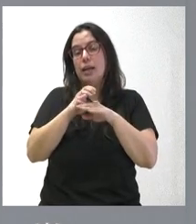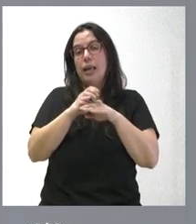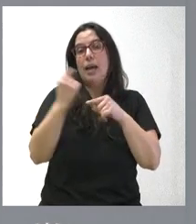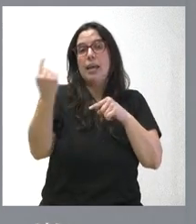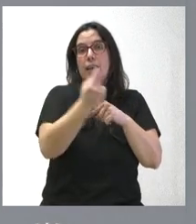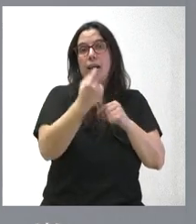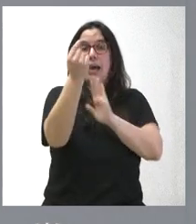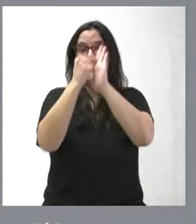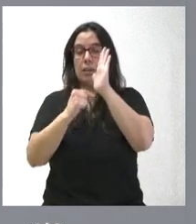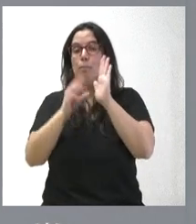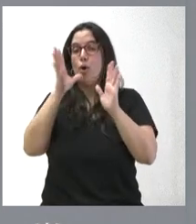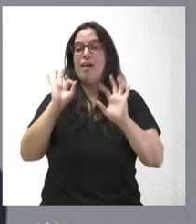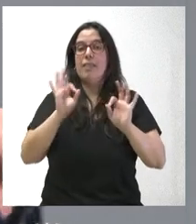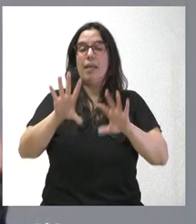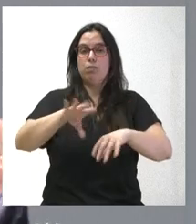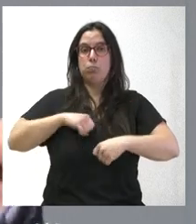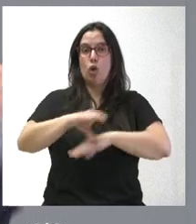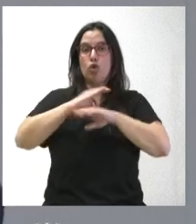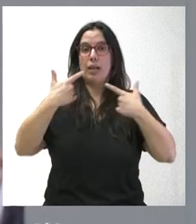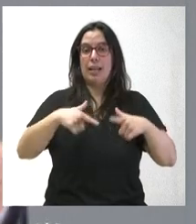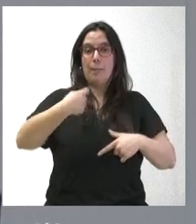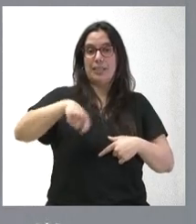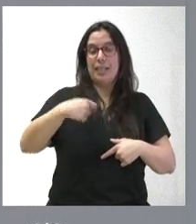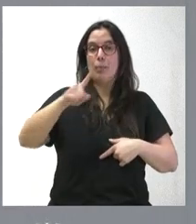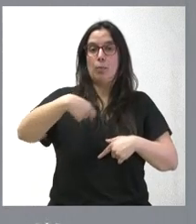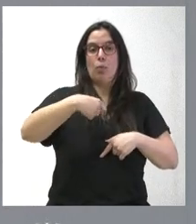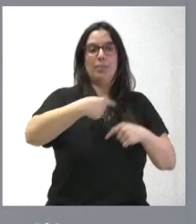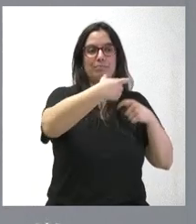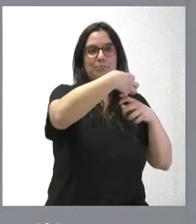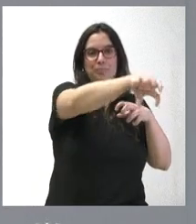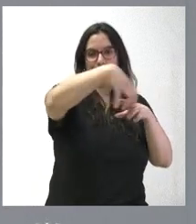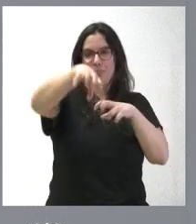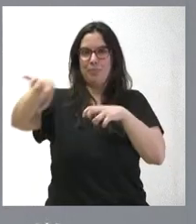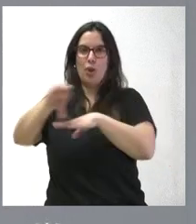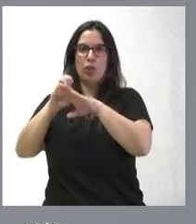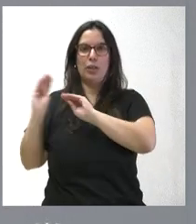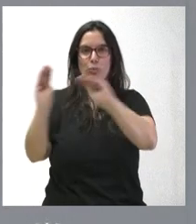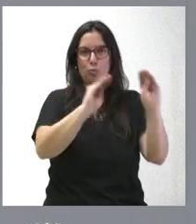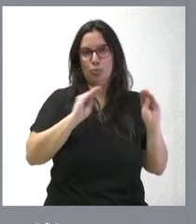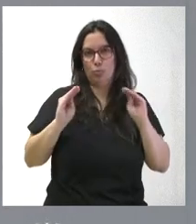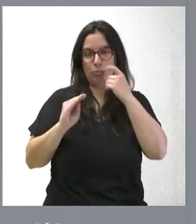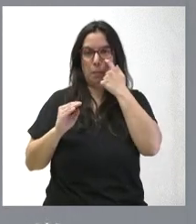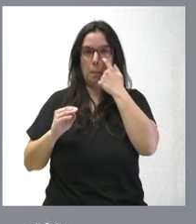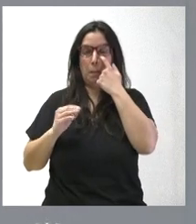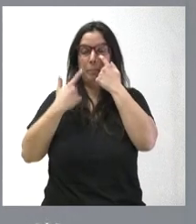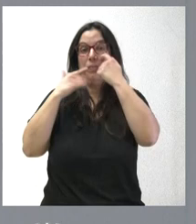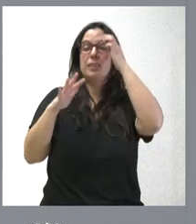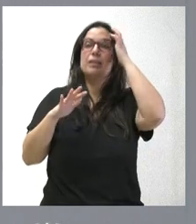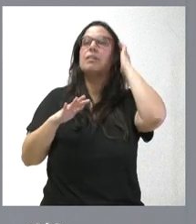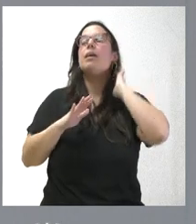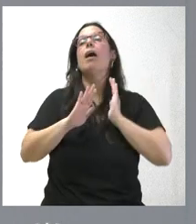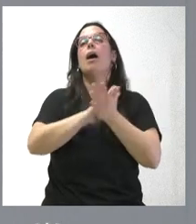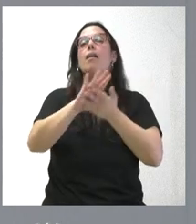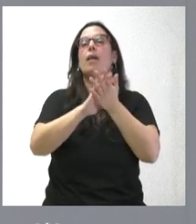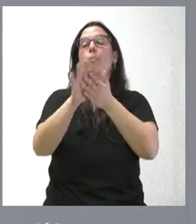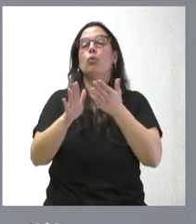porque aunque lo coordina la consejería de Presidencia, sí que es luego que hablamos de iniciativas y planes que son competencias de cada uno de otros gestores. Ya ven ustedes que hablábamos de competencias de